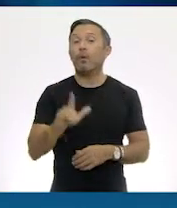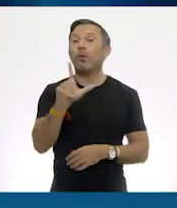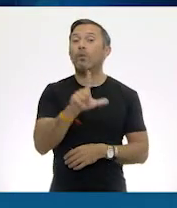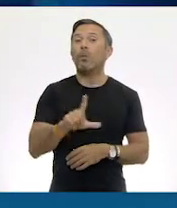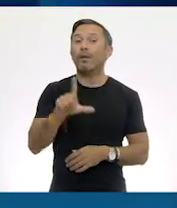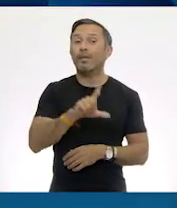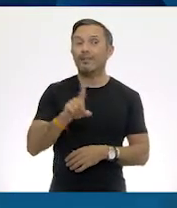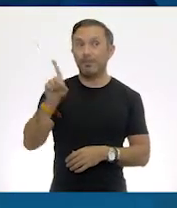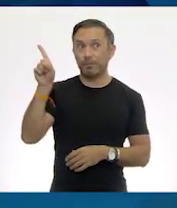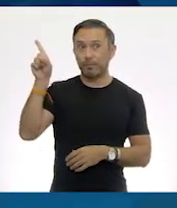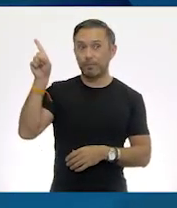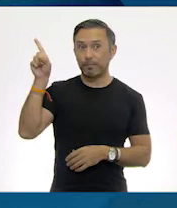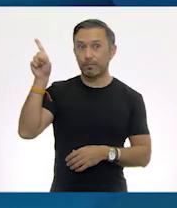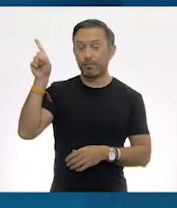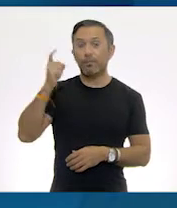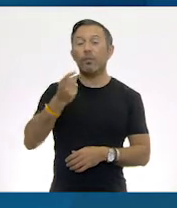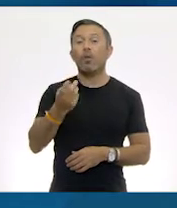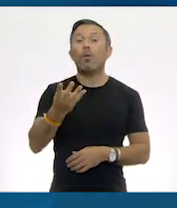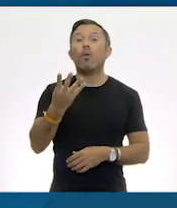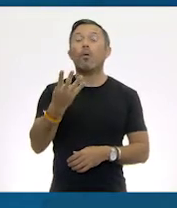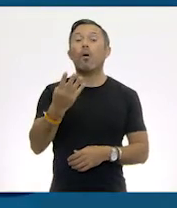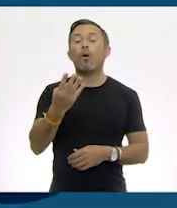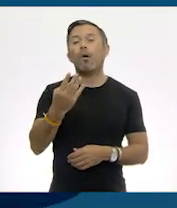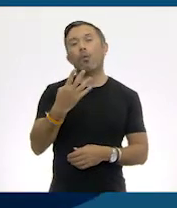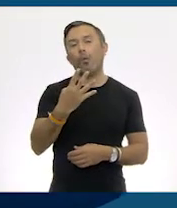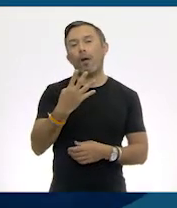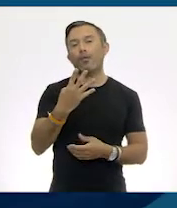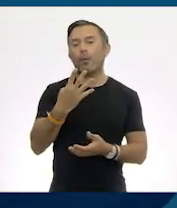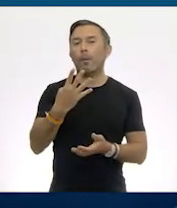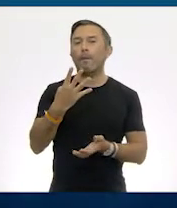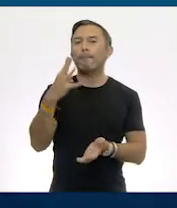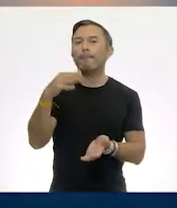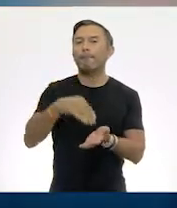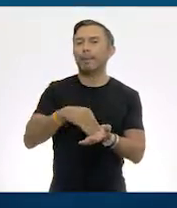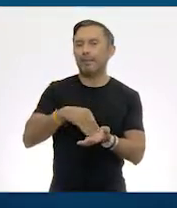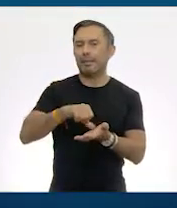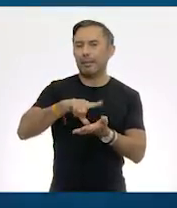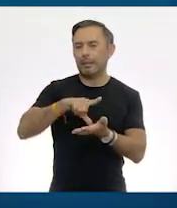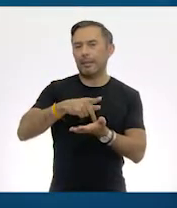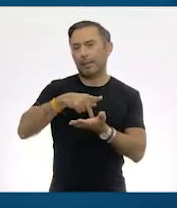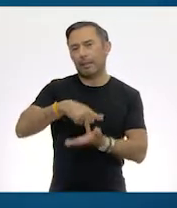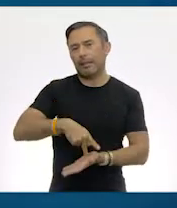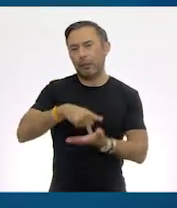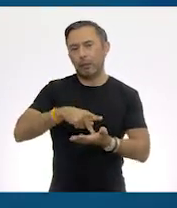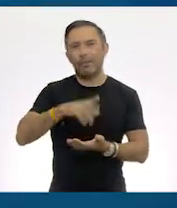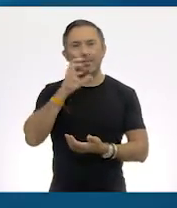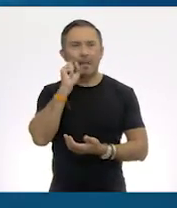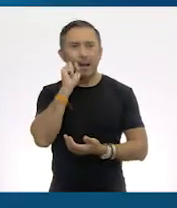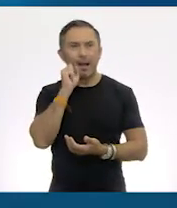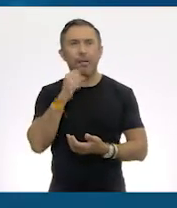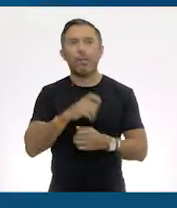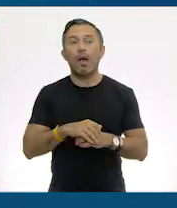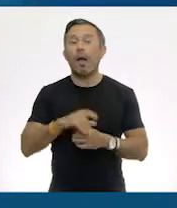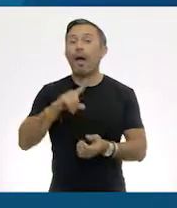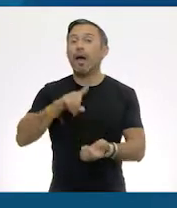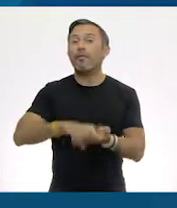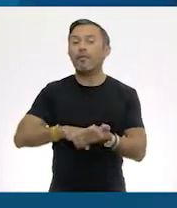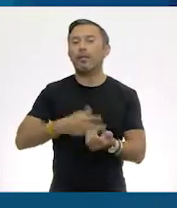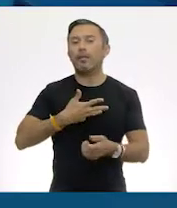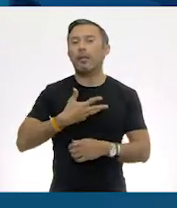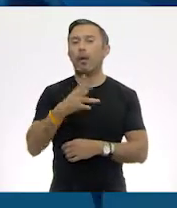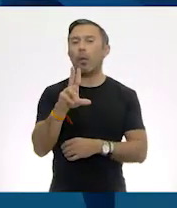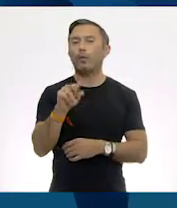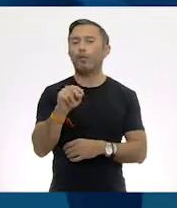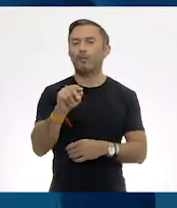cuatro toneladas de naranjas para venderlas durante la semana. Las naranjas vienen en 80 costales de